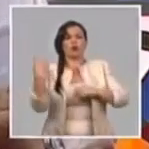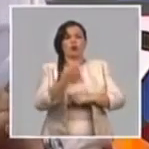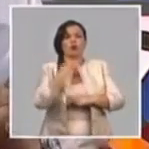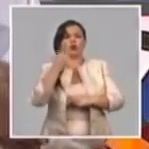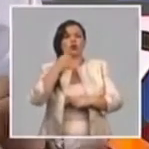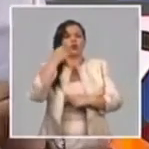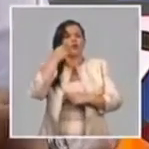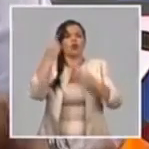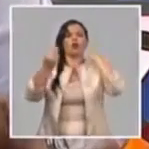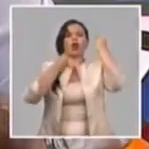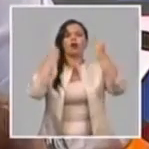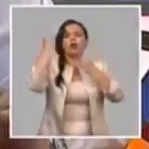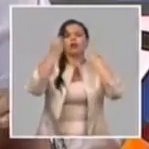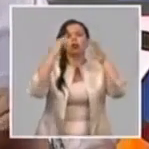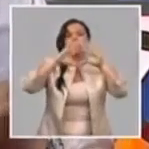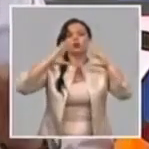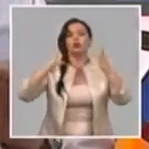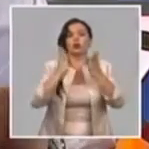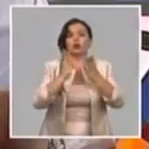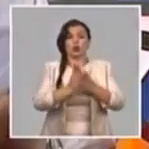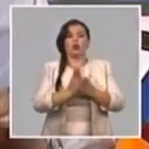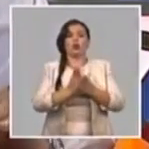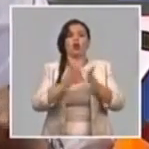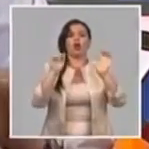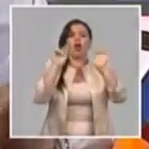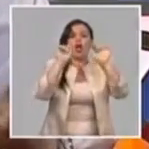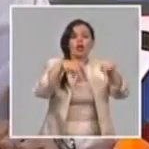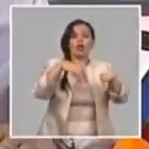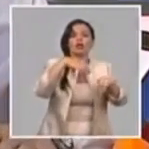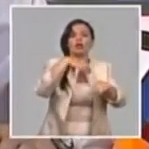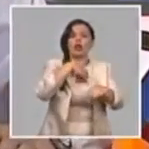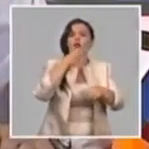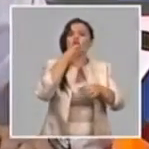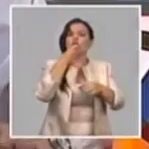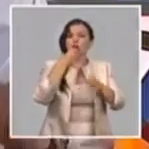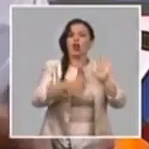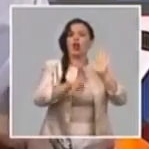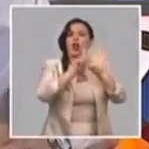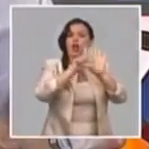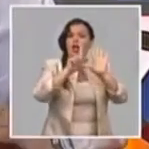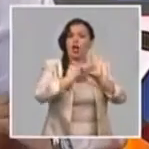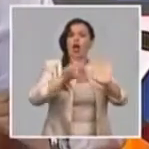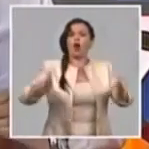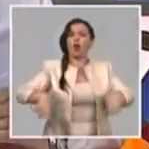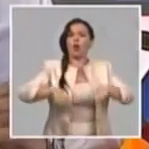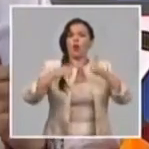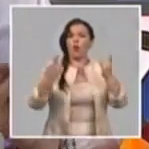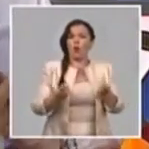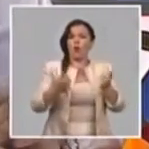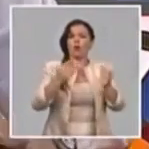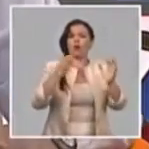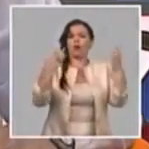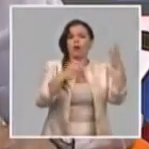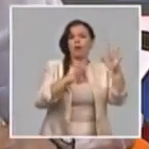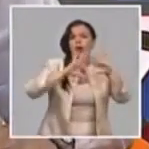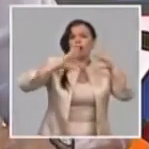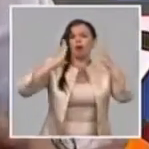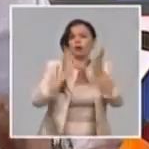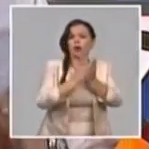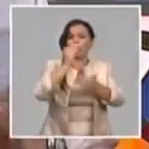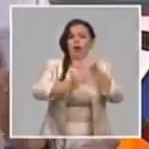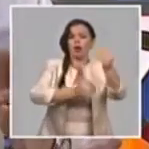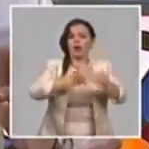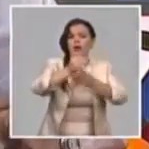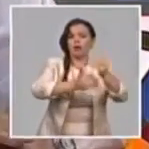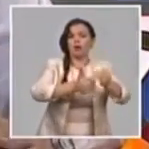cada caso y donde exista la posibilidad legal. Con todos los trámites que eso lleva, nosotros estamos agilizando todos esos procesos,